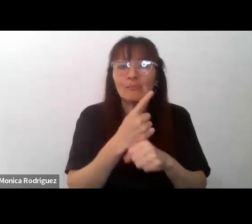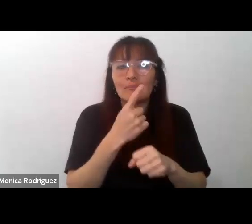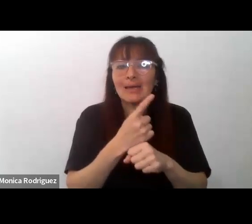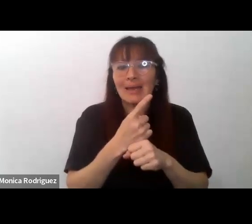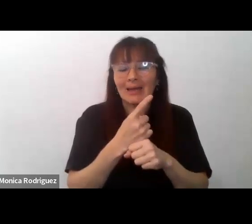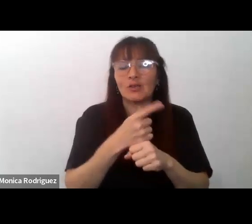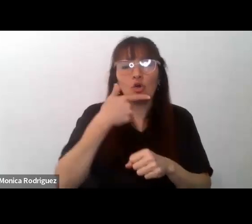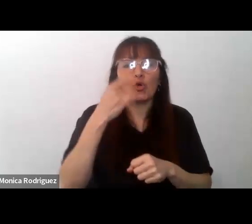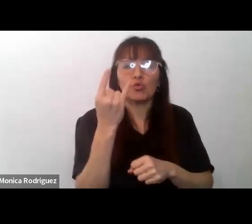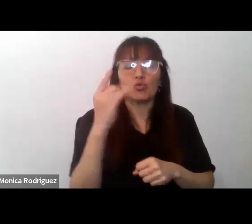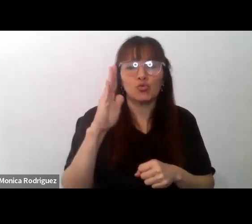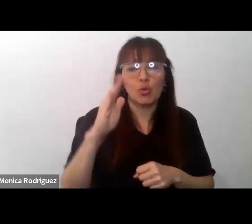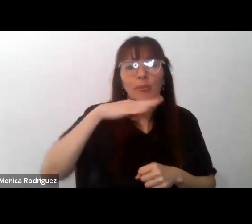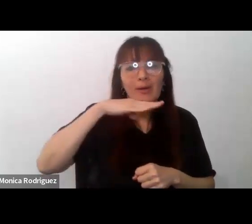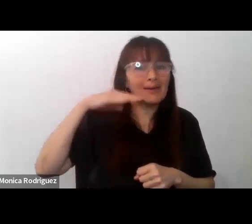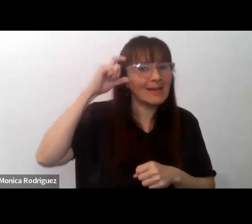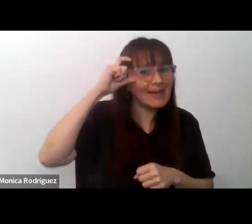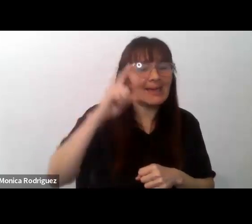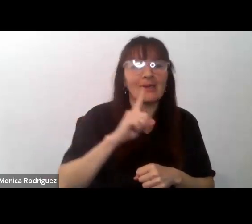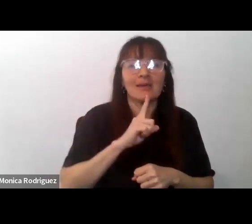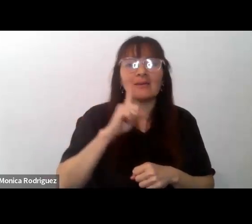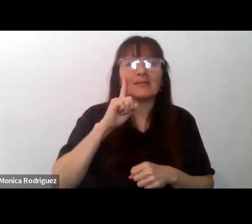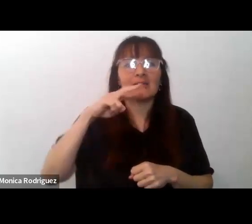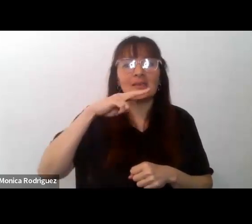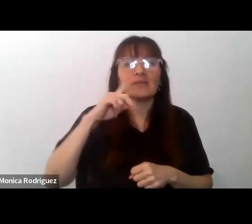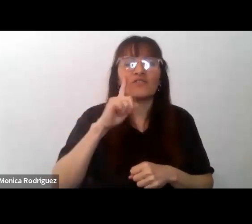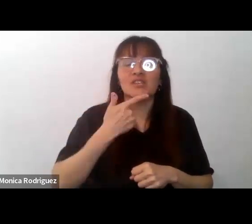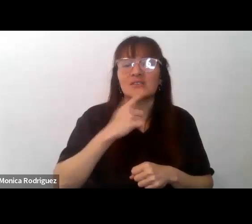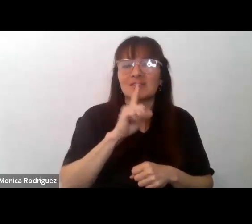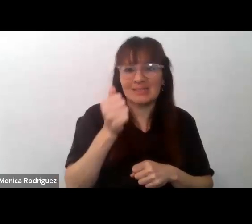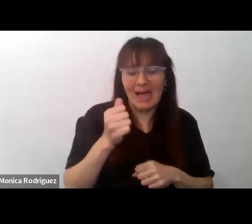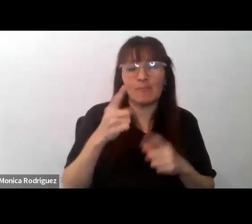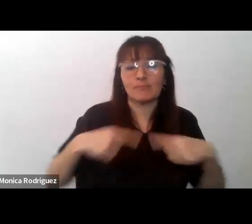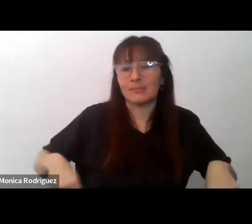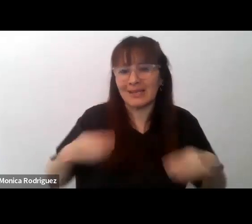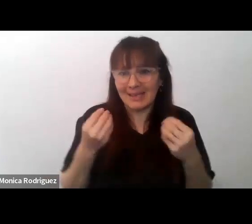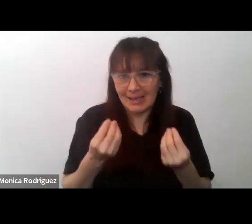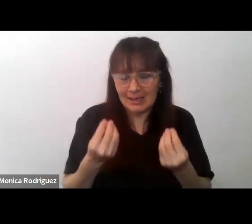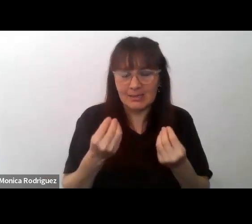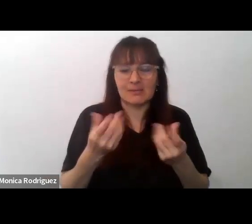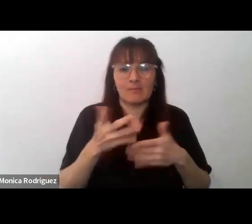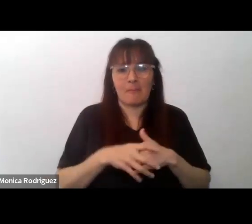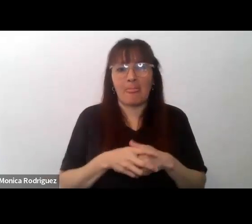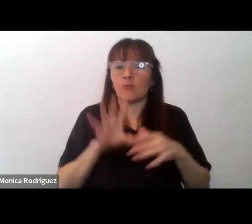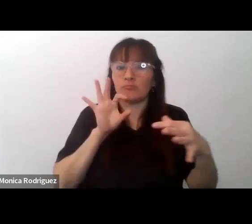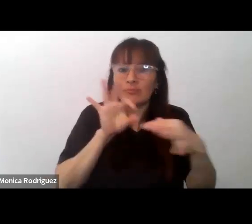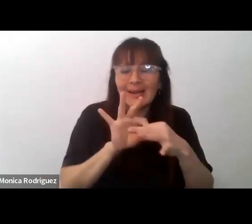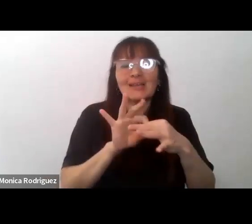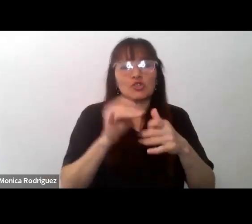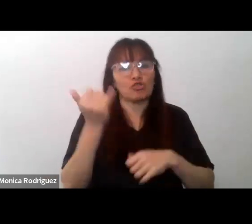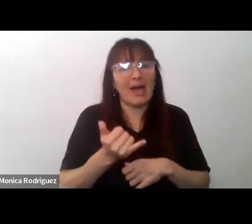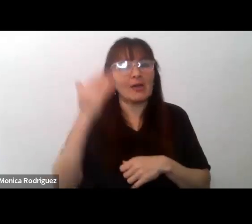subjetivista, es decir, cuando hay una puesta en relación entre dos